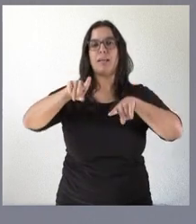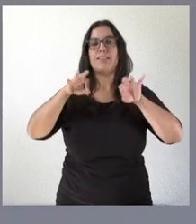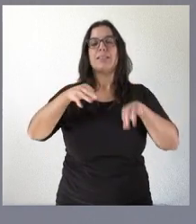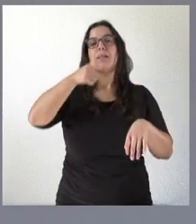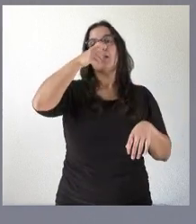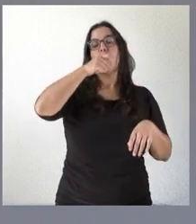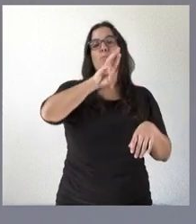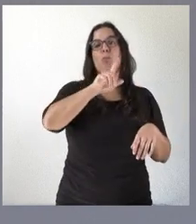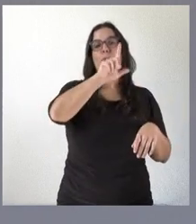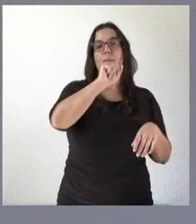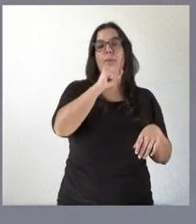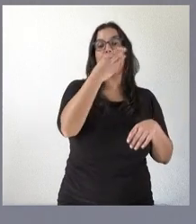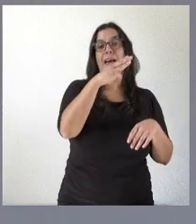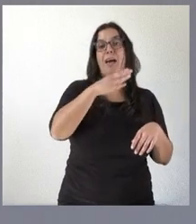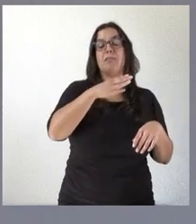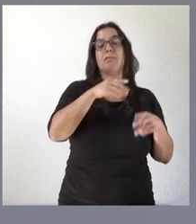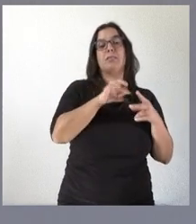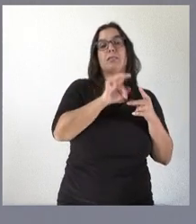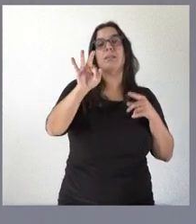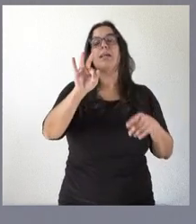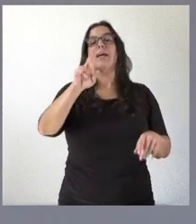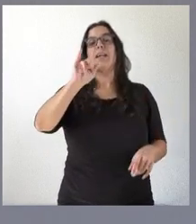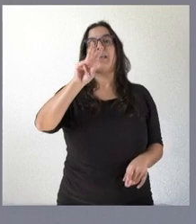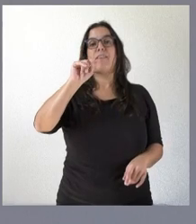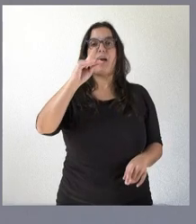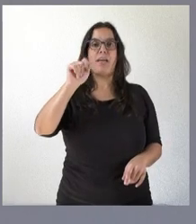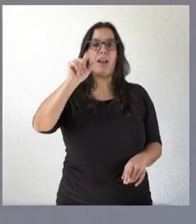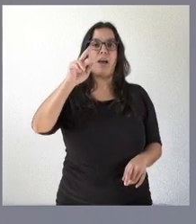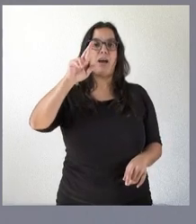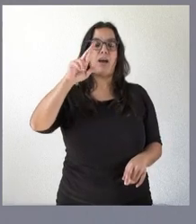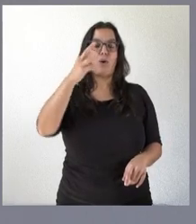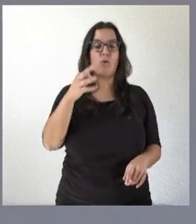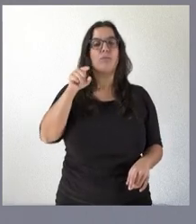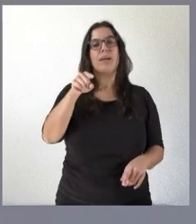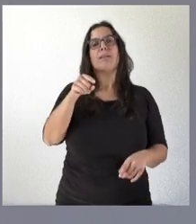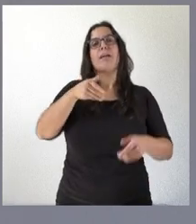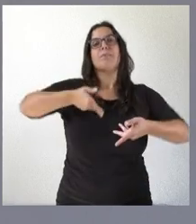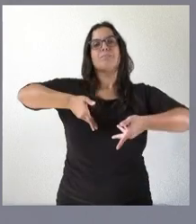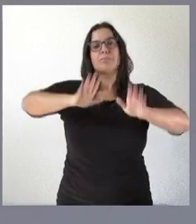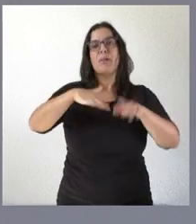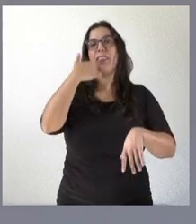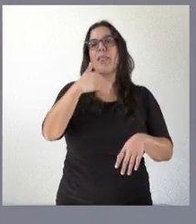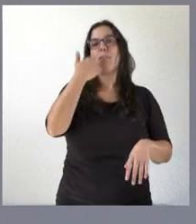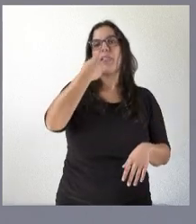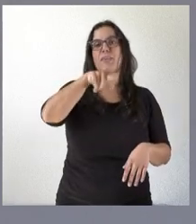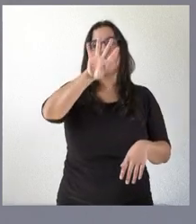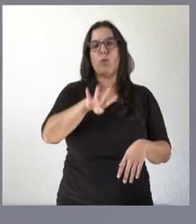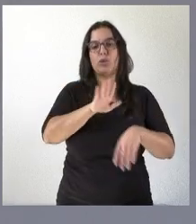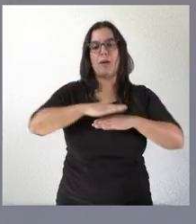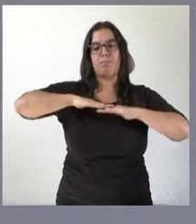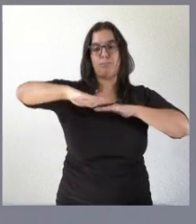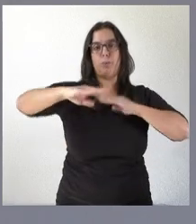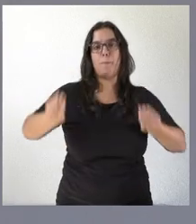Sanabria y Riva del Lago en la carretera Zamora 104, mejorando su pavimento. La Consejería de